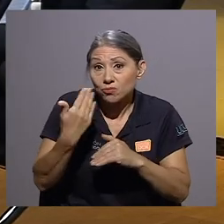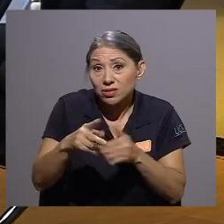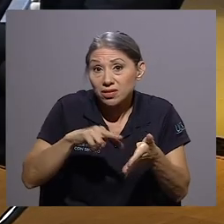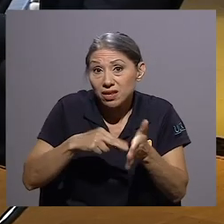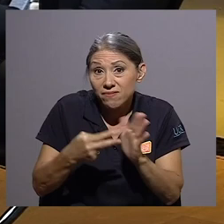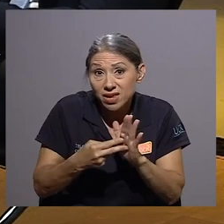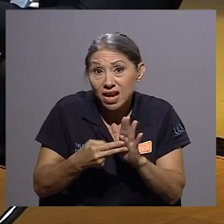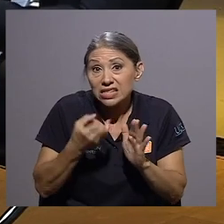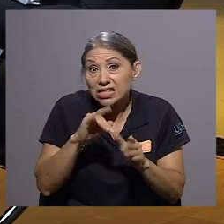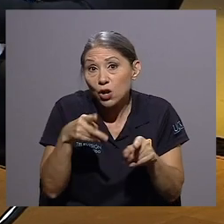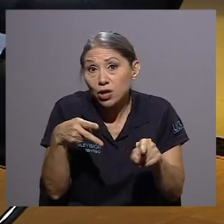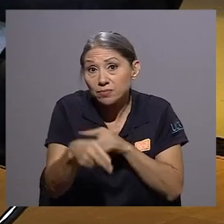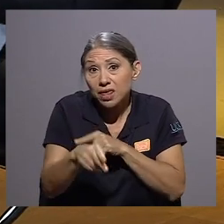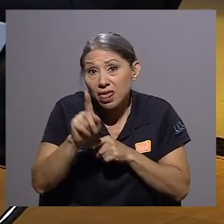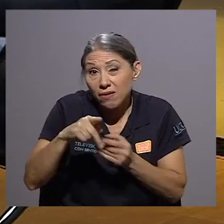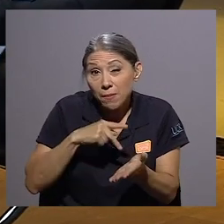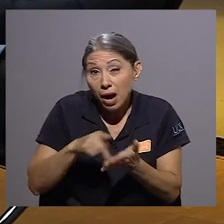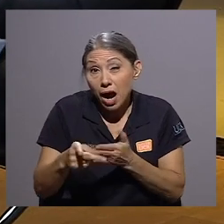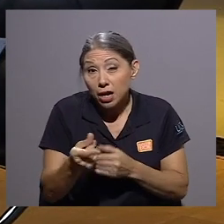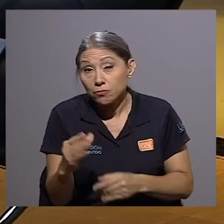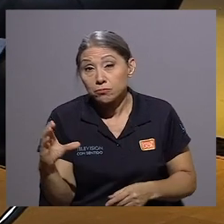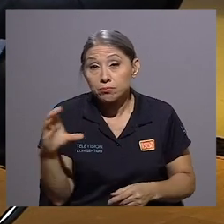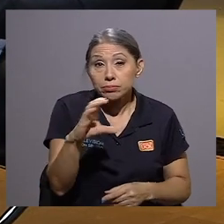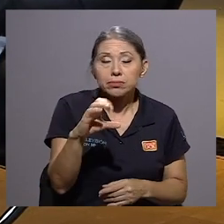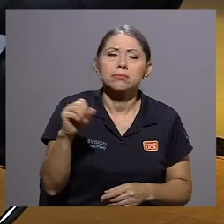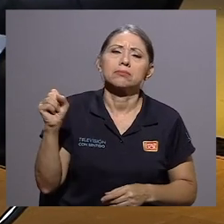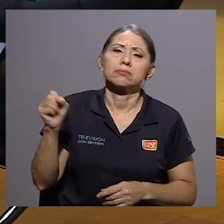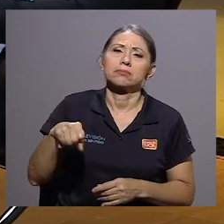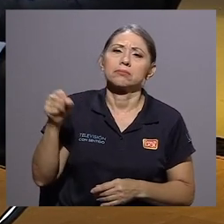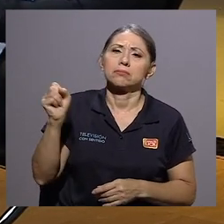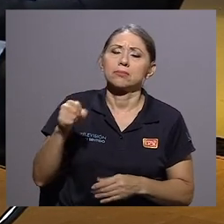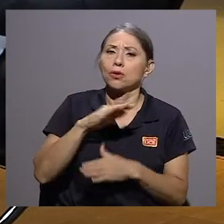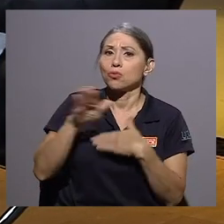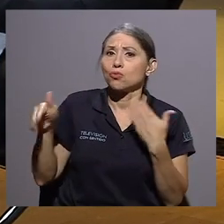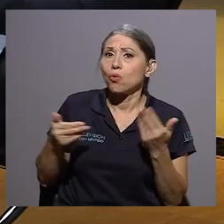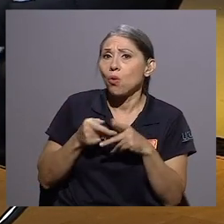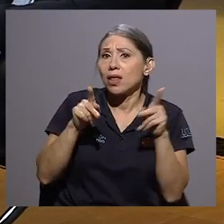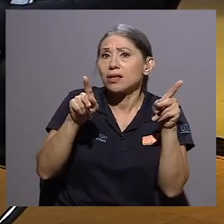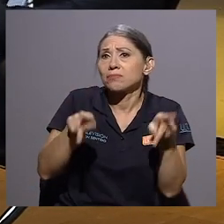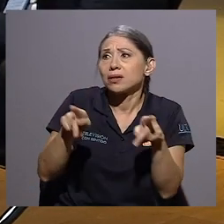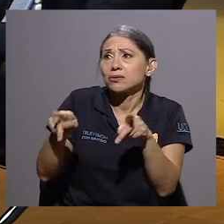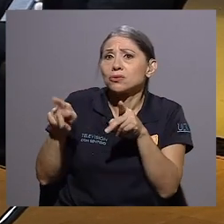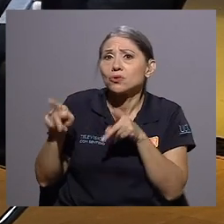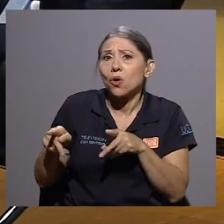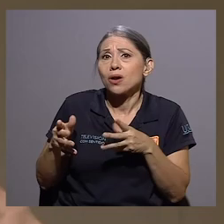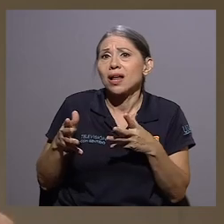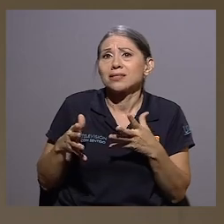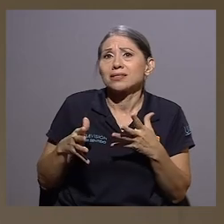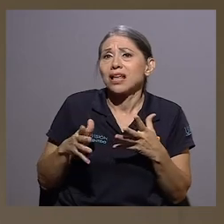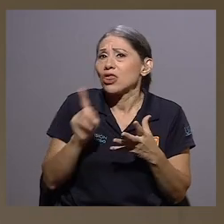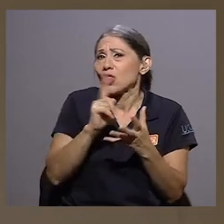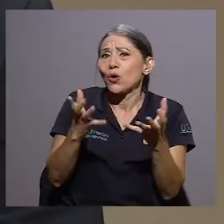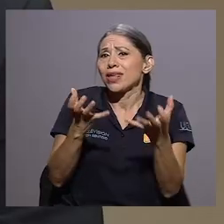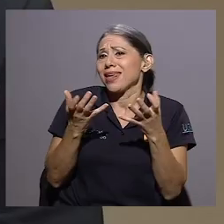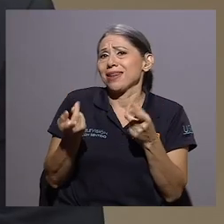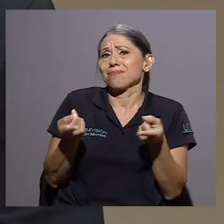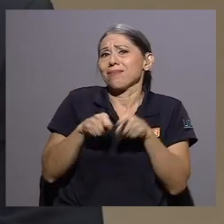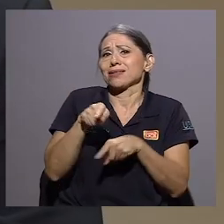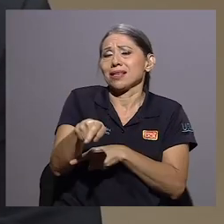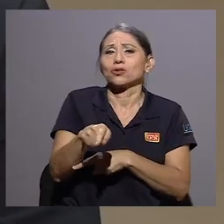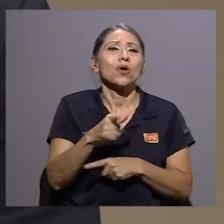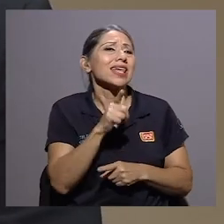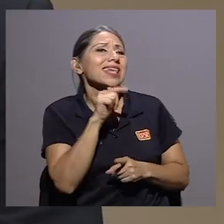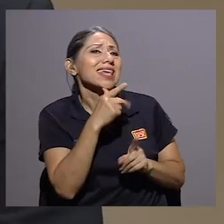y esto genera una bola de nieve a la que todos queremos no estar metidos. ¿Quién está aplicando, Marco? Cualquier